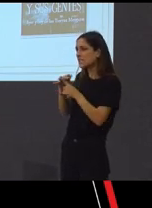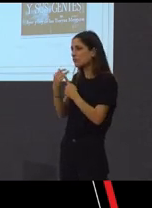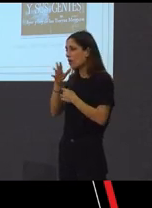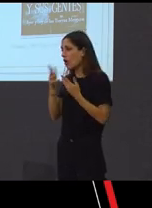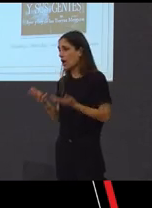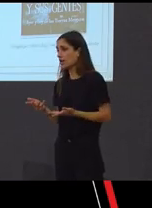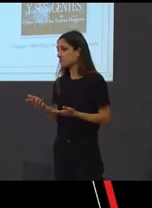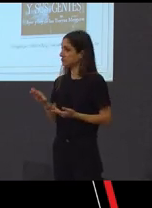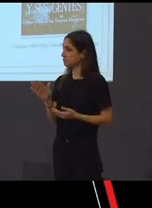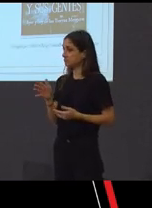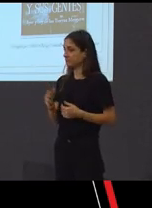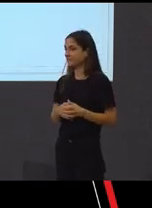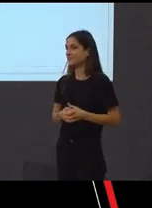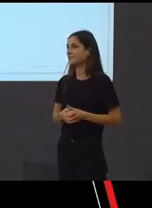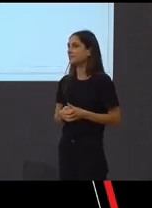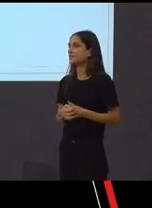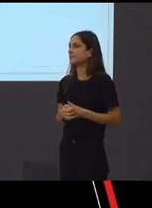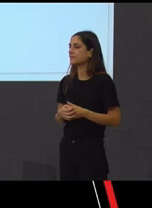Vamos a ver un exemplo.